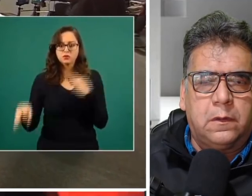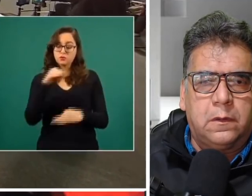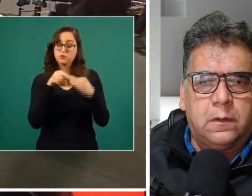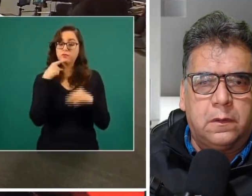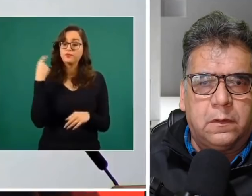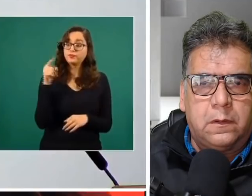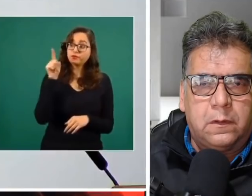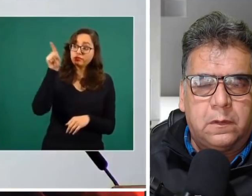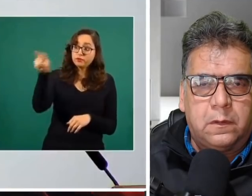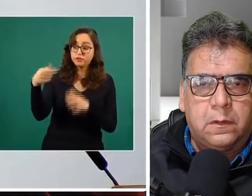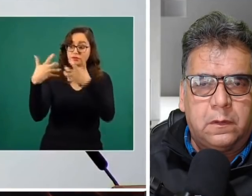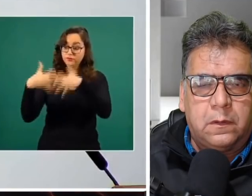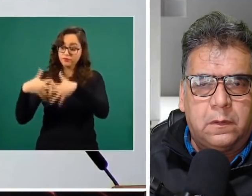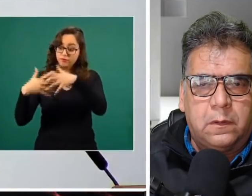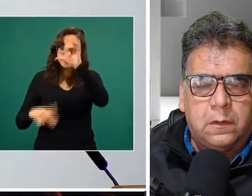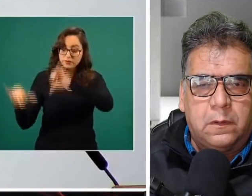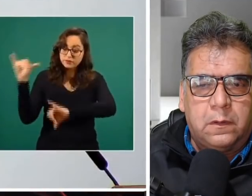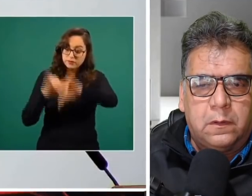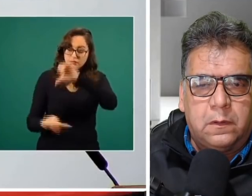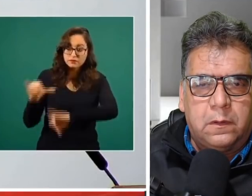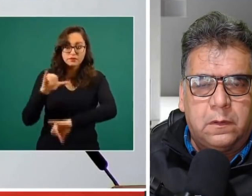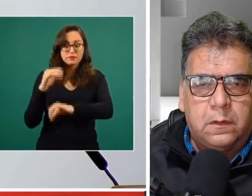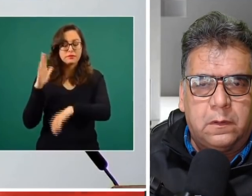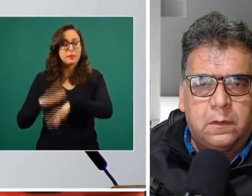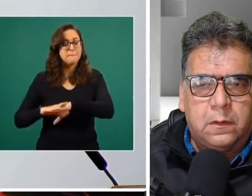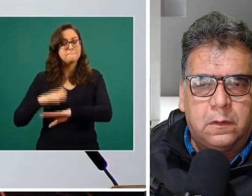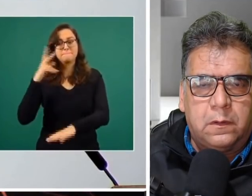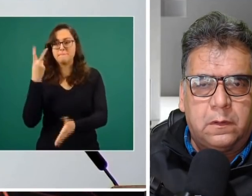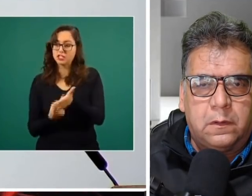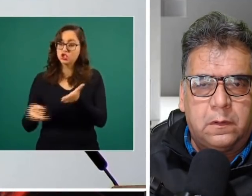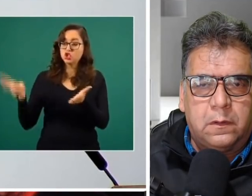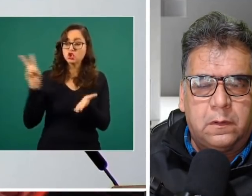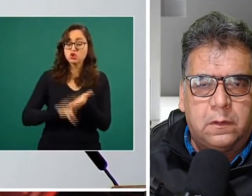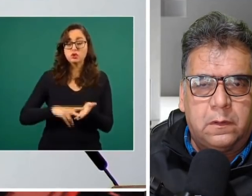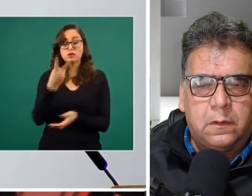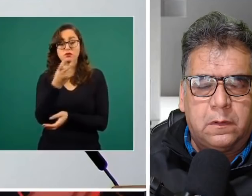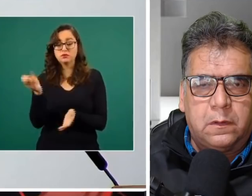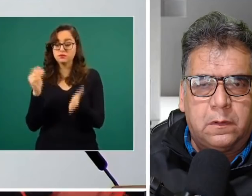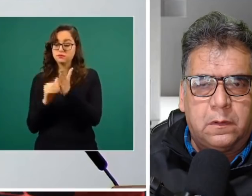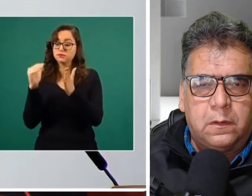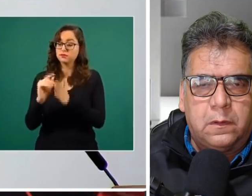que hubo un sobreprecio de doscientos millones de dólares